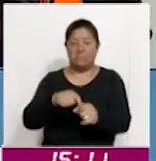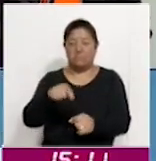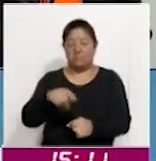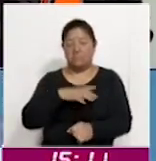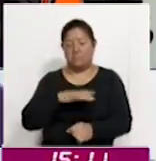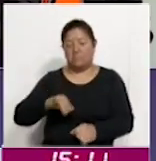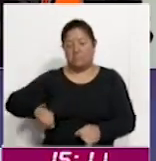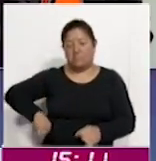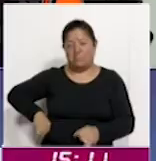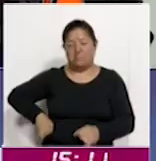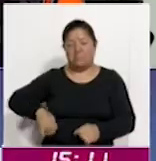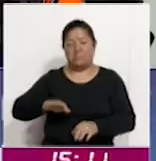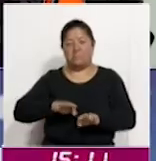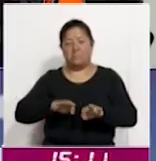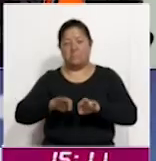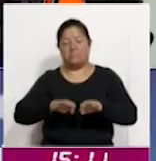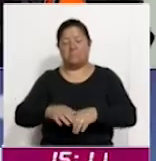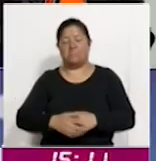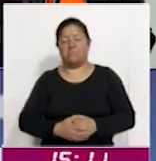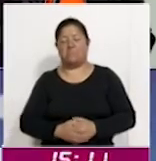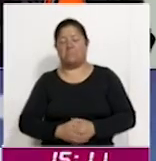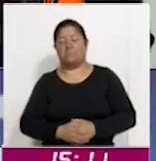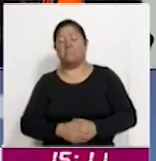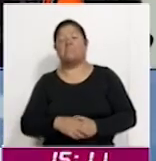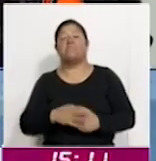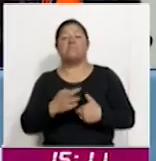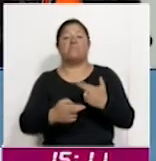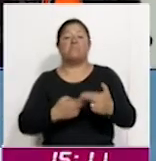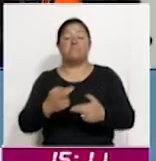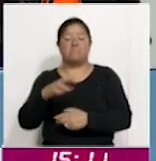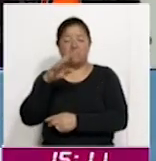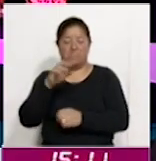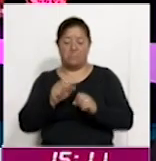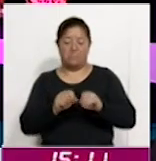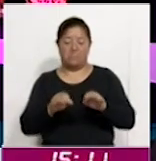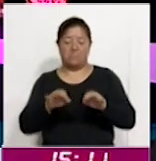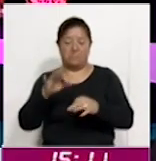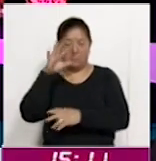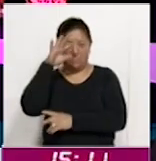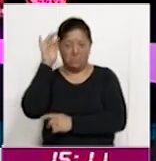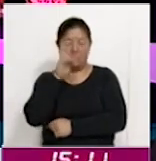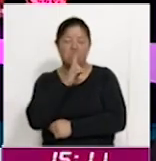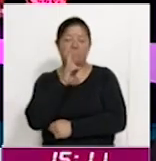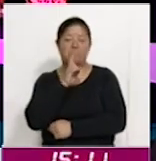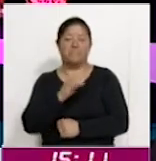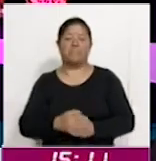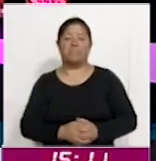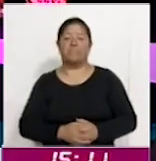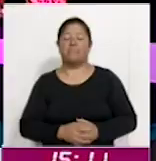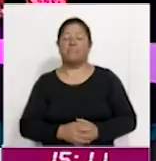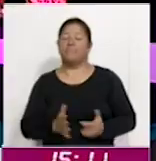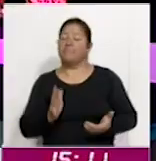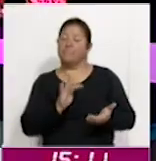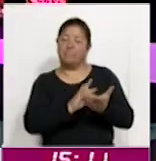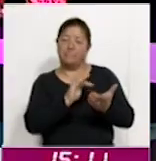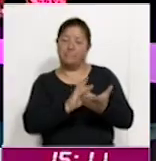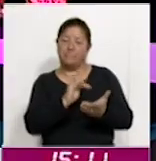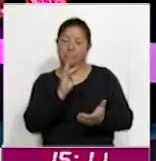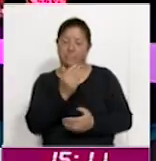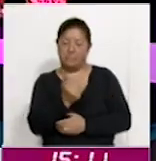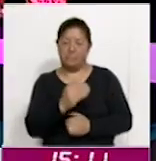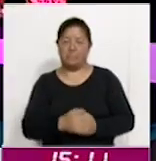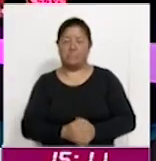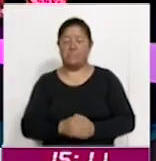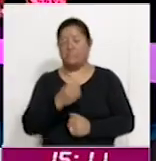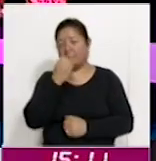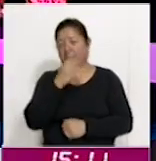trabajo. Y bien, regresamos los micrófonos a Coracid Noticias. Gracias Victoria, estupendo día. Pues ahí